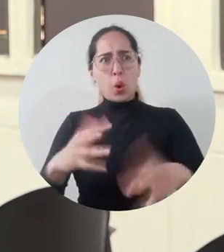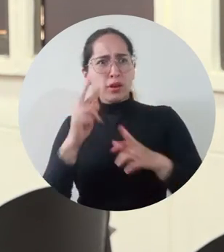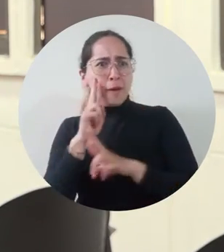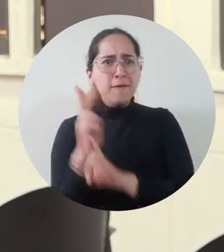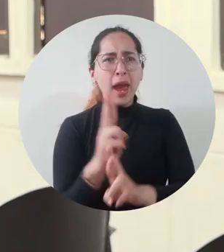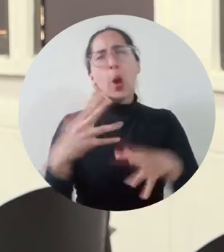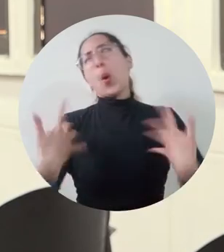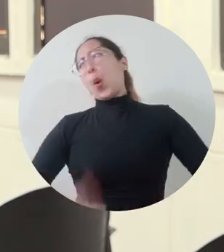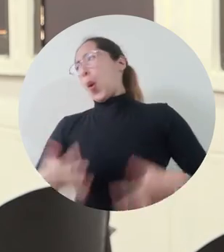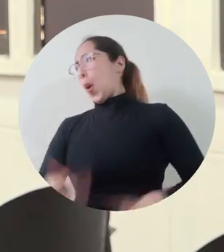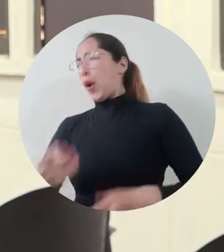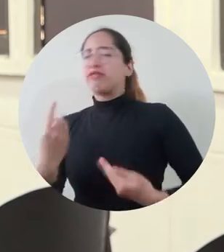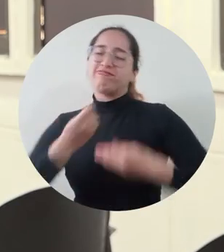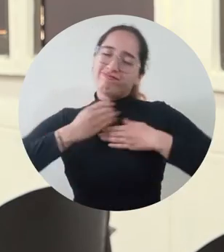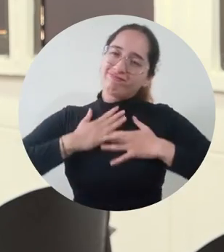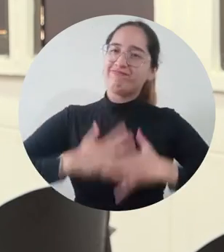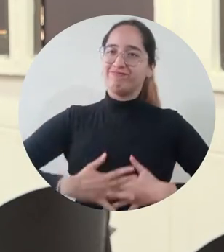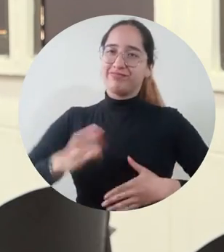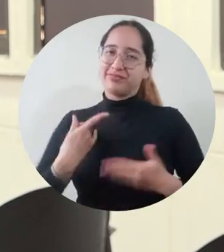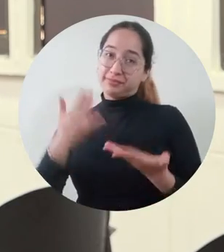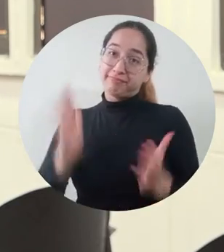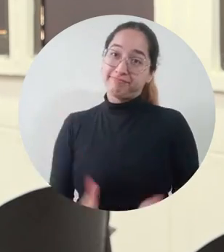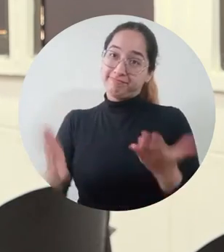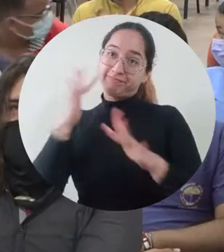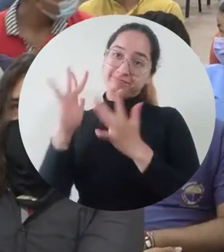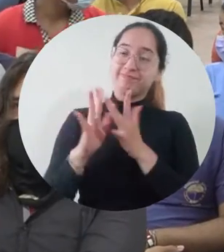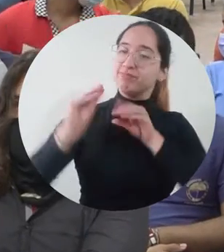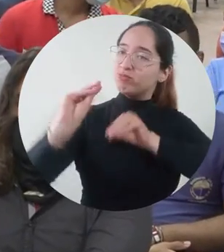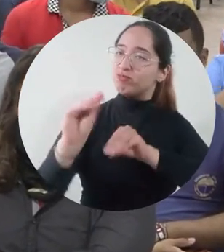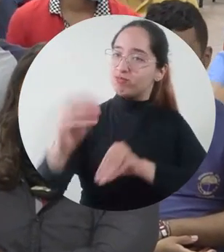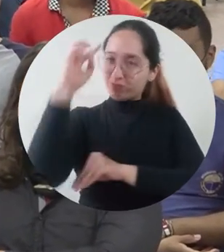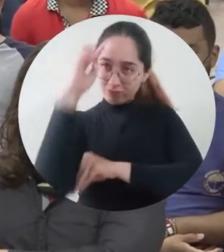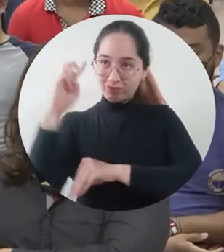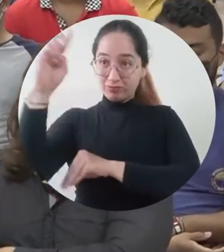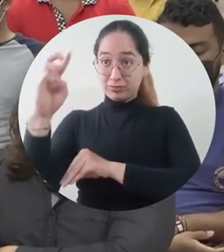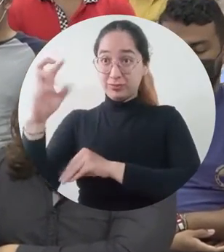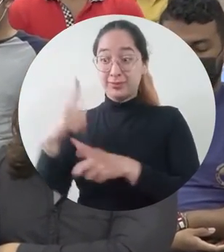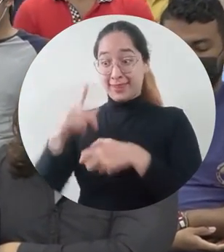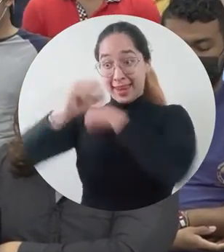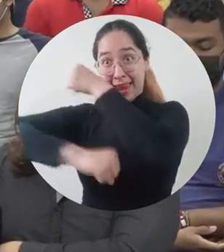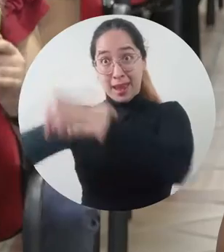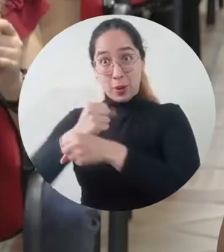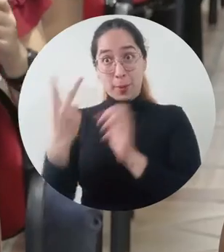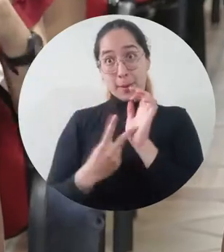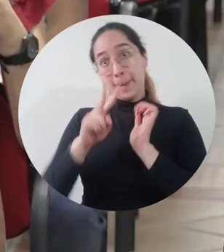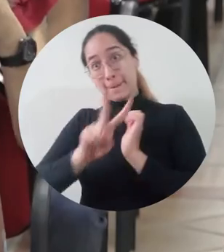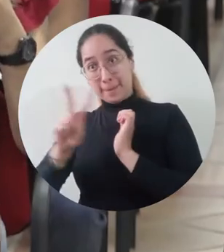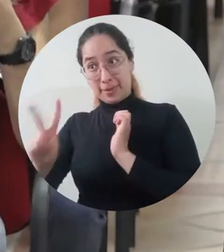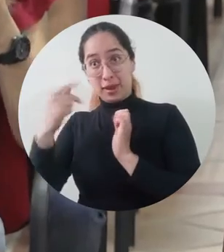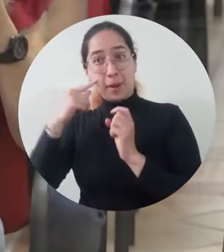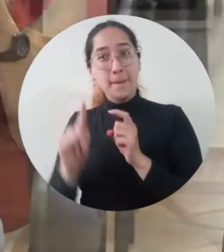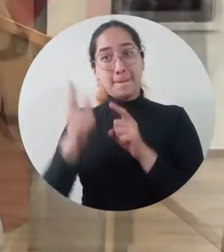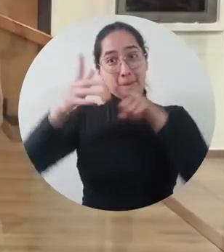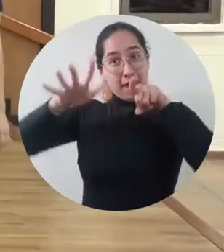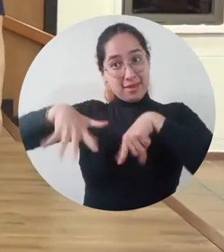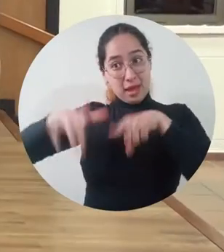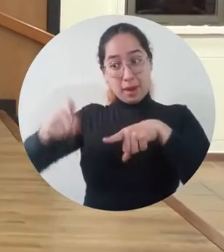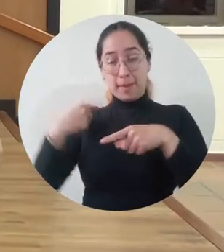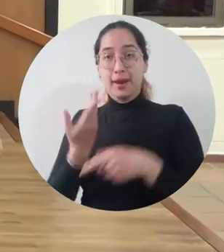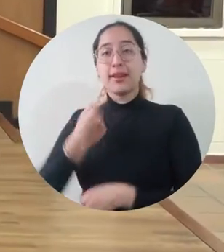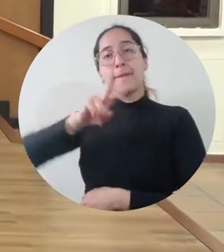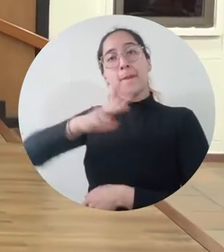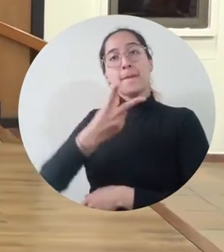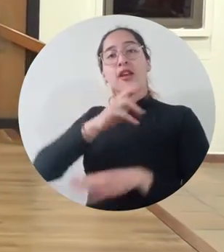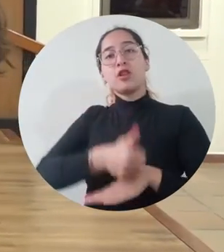apoyo académico para lograr los objetivos en el desarrollo de su formación profesional. En el primer semestre de 2022, la Vicerrectoría Académica de Uni